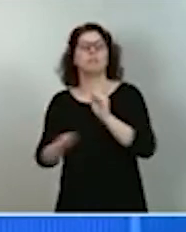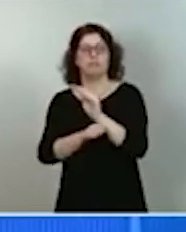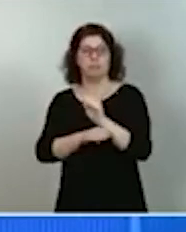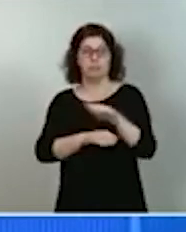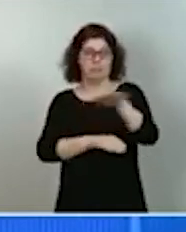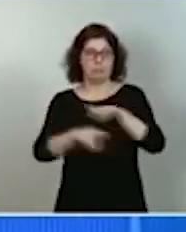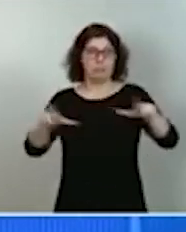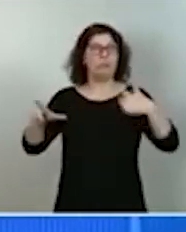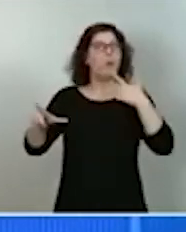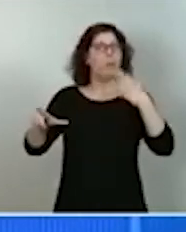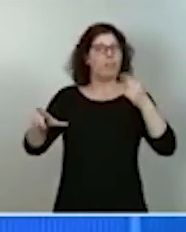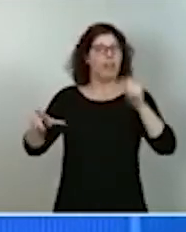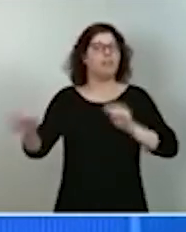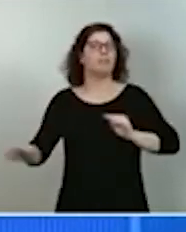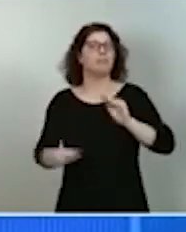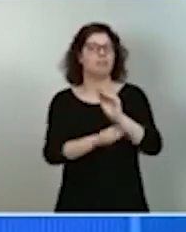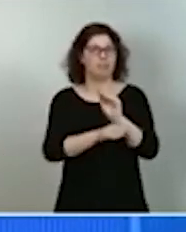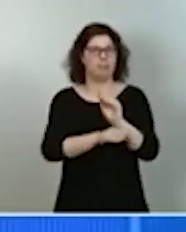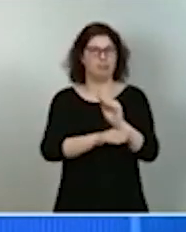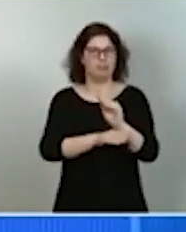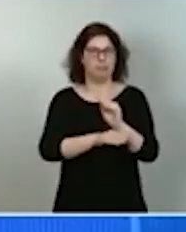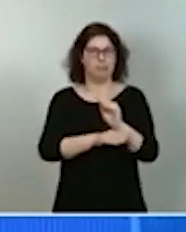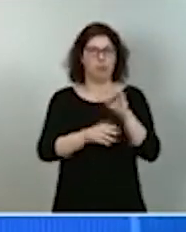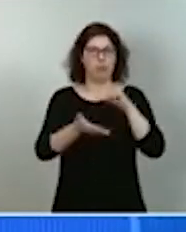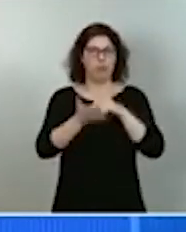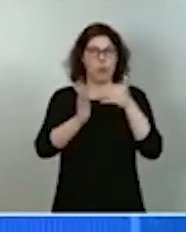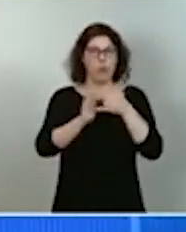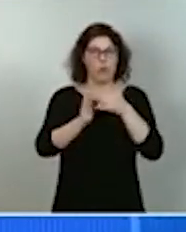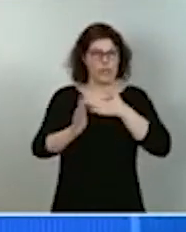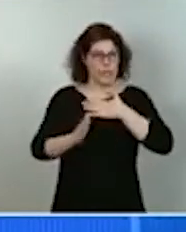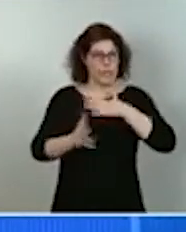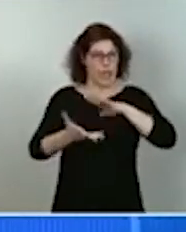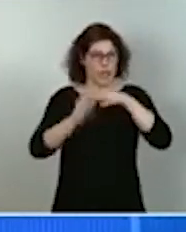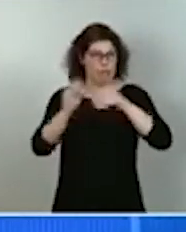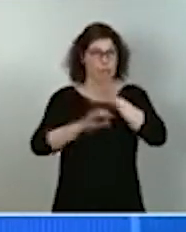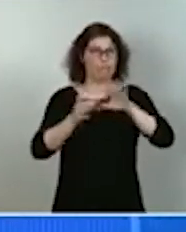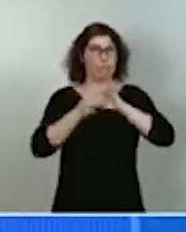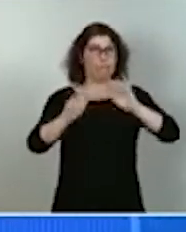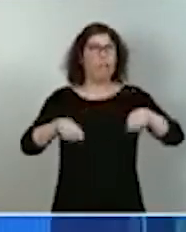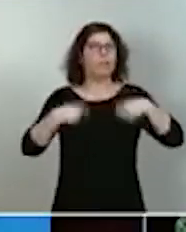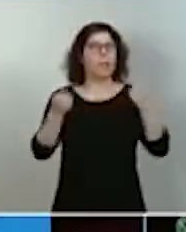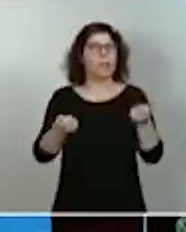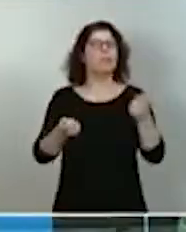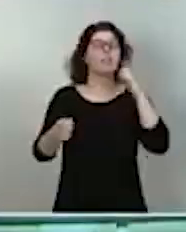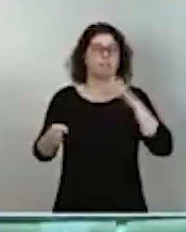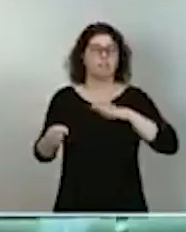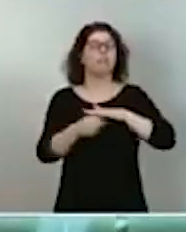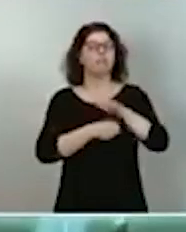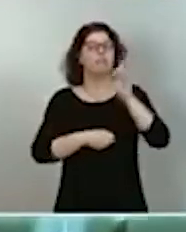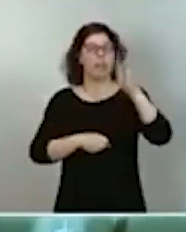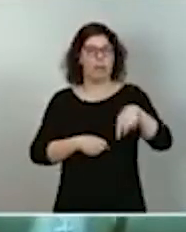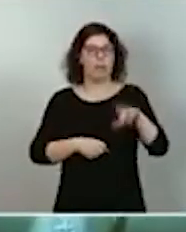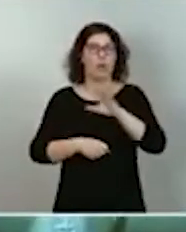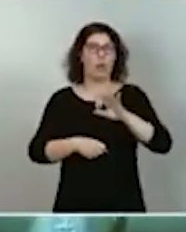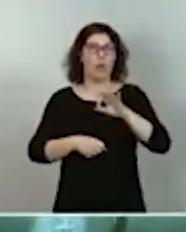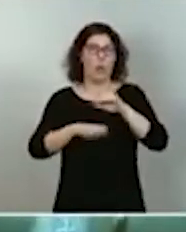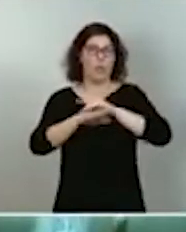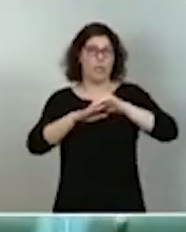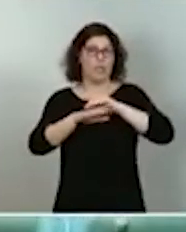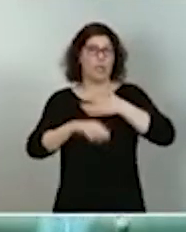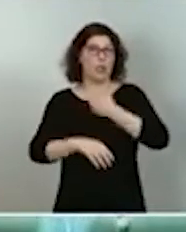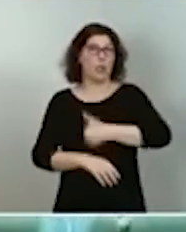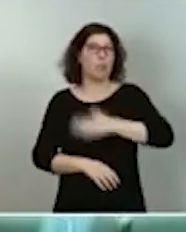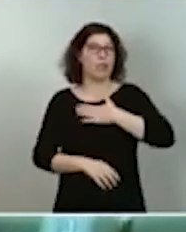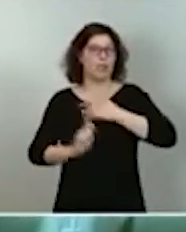activación de soluciones basadas en la naturaleza y consolidación de sistemas de vigilancia de la tierra y alimentación de bases de datos de patrimonio natural.